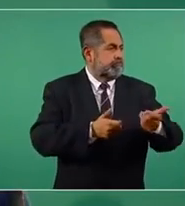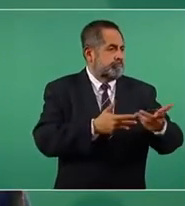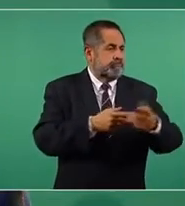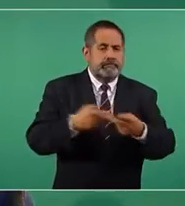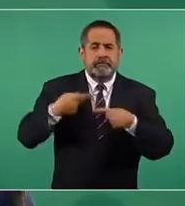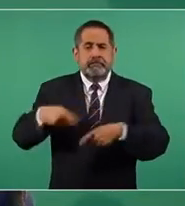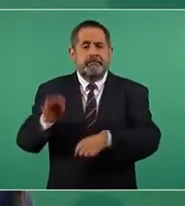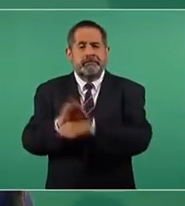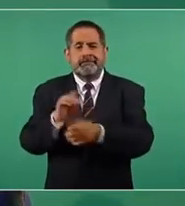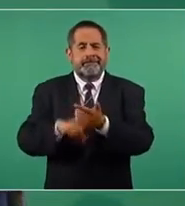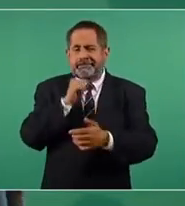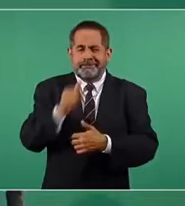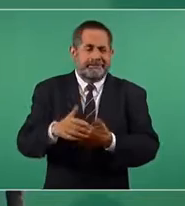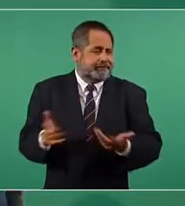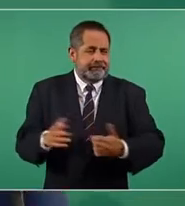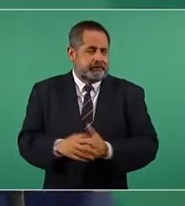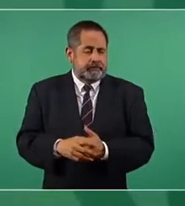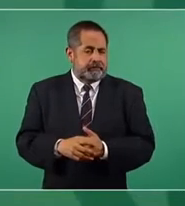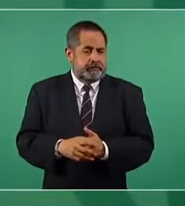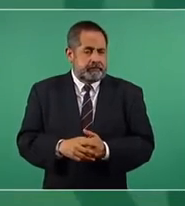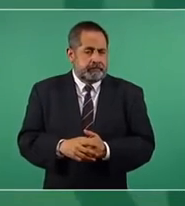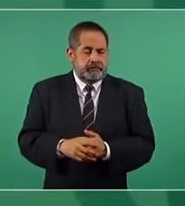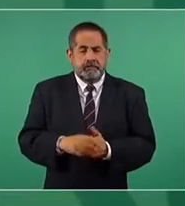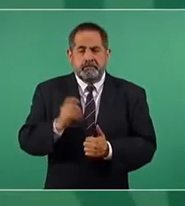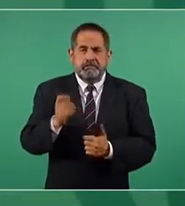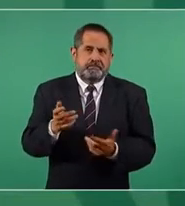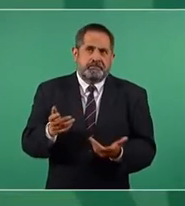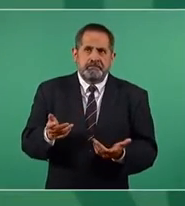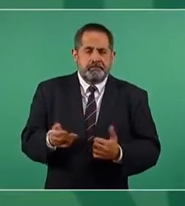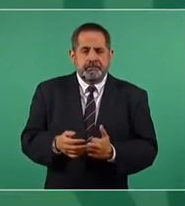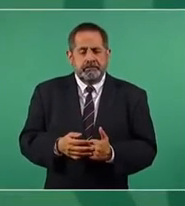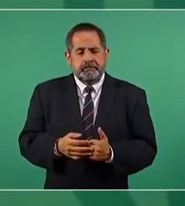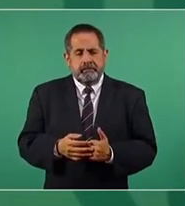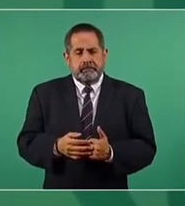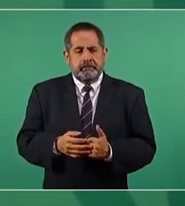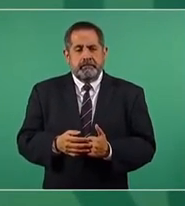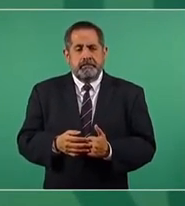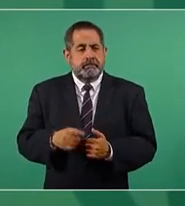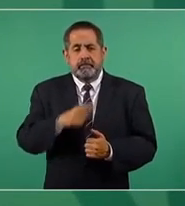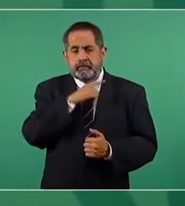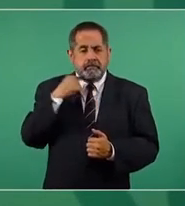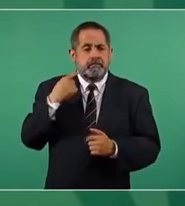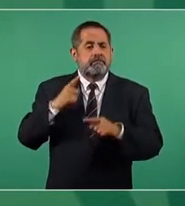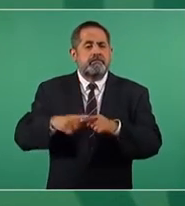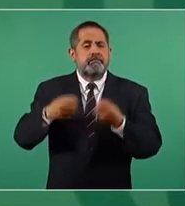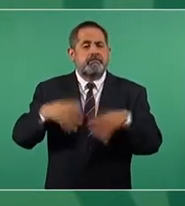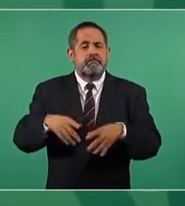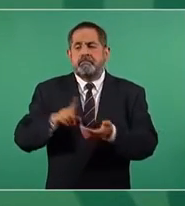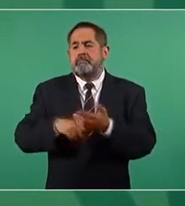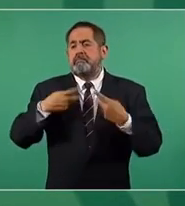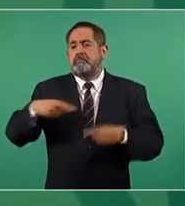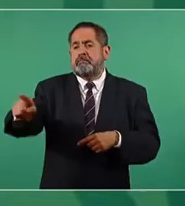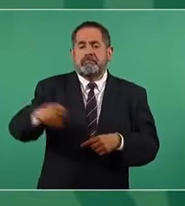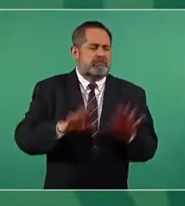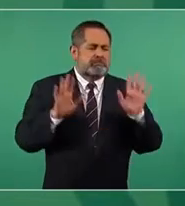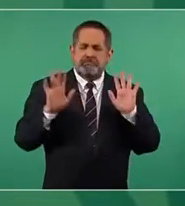porque al final de cuentas se perjudica al consumidor y dicen es libre mercado.